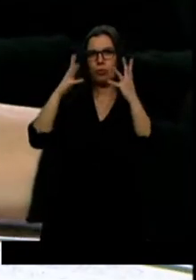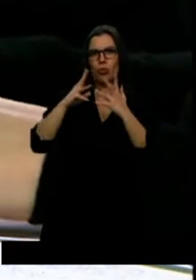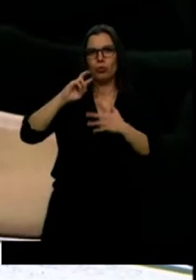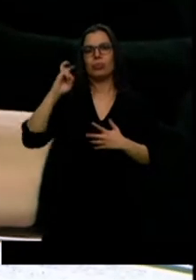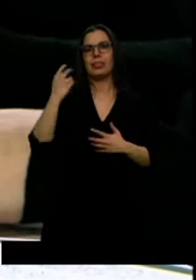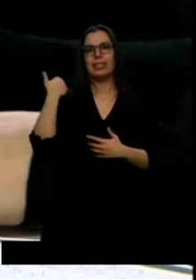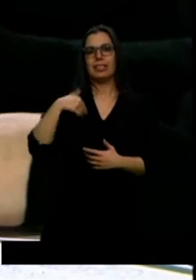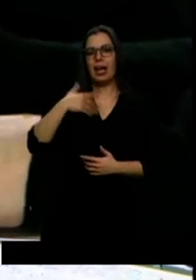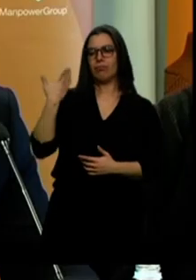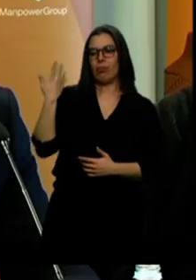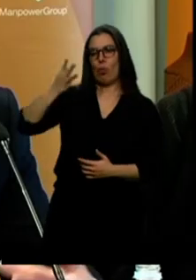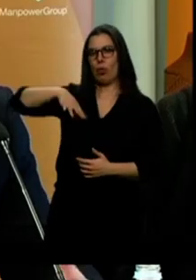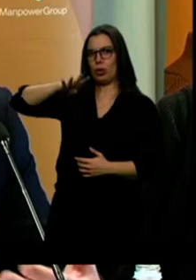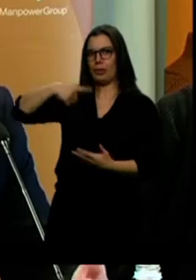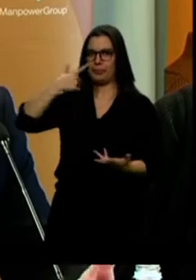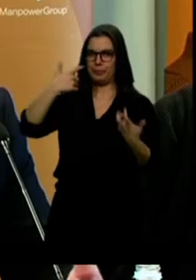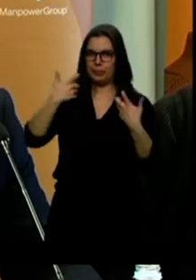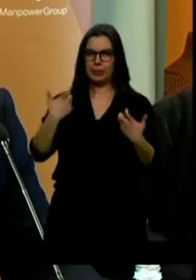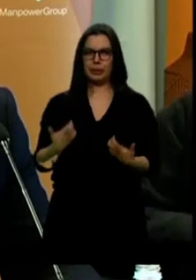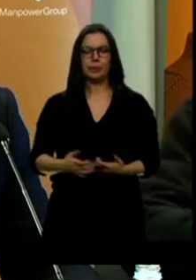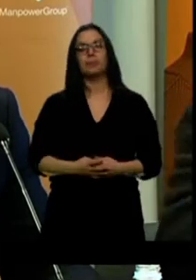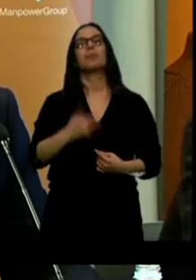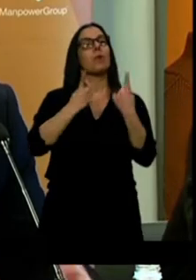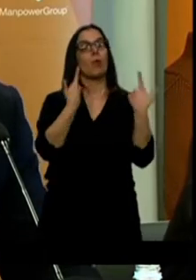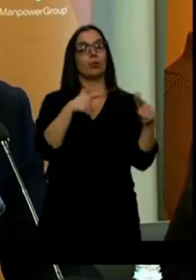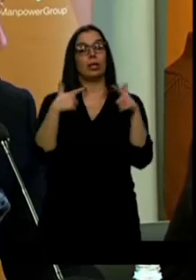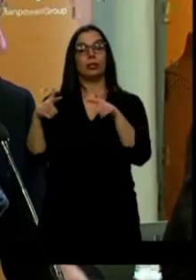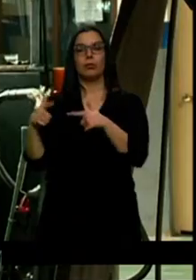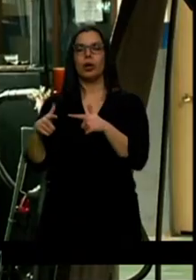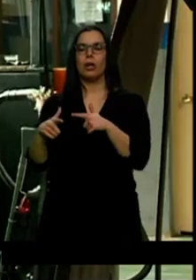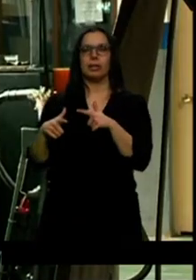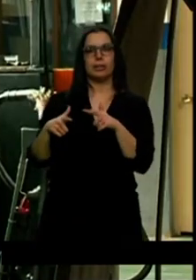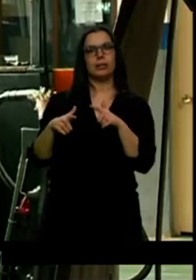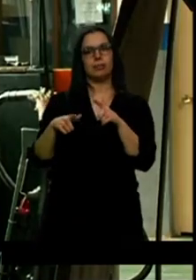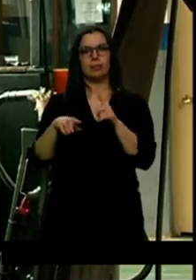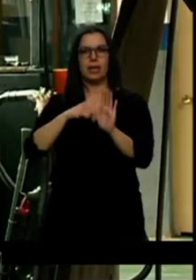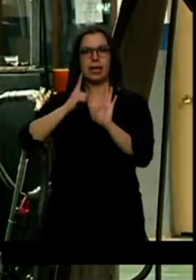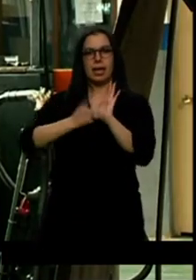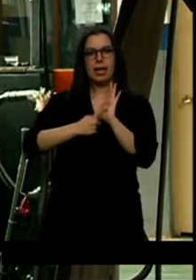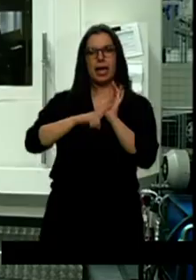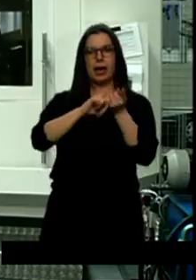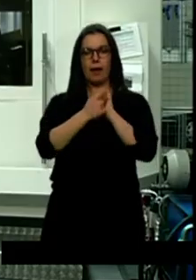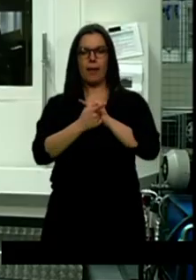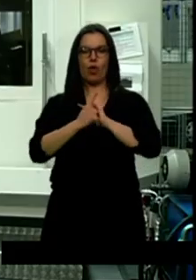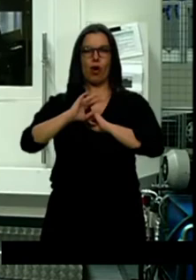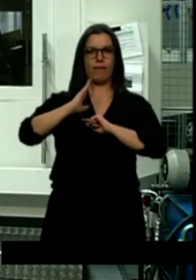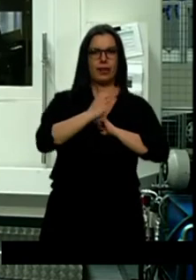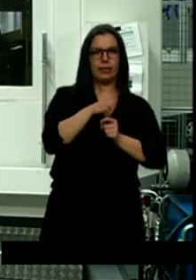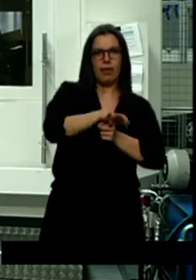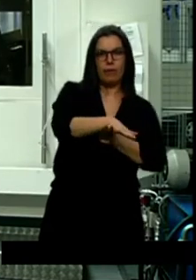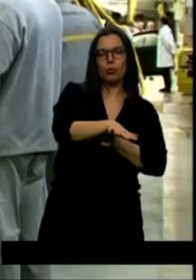meses. Hay sectores que están sufriendo ya determinadas legislaciones, cambios legislativos, que han decidido también parar